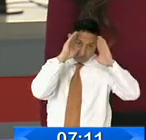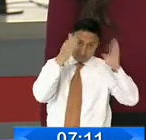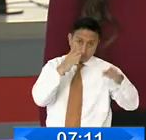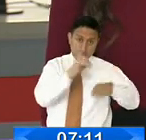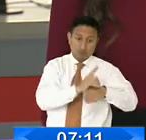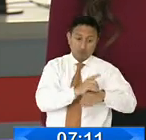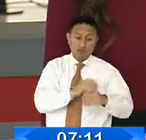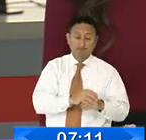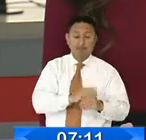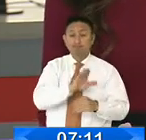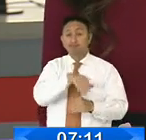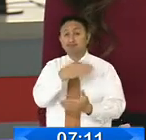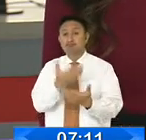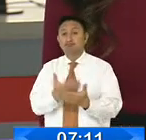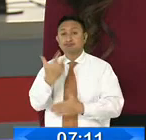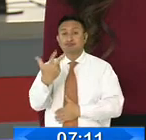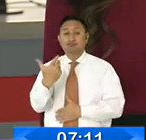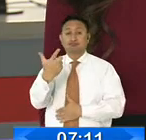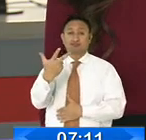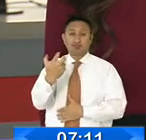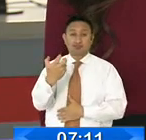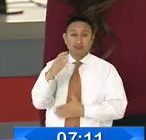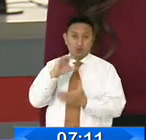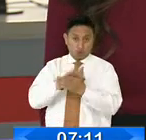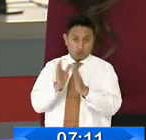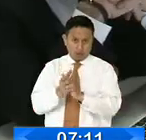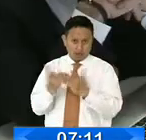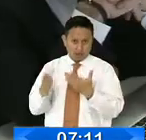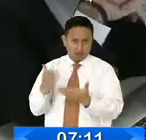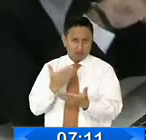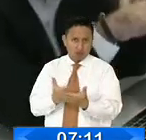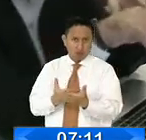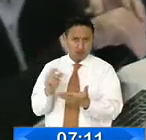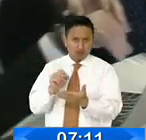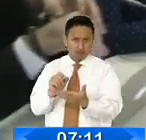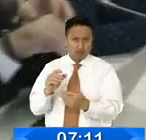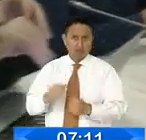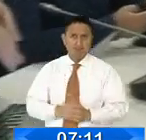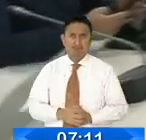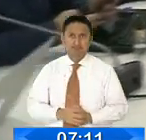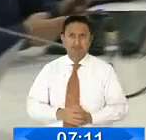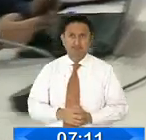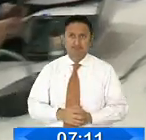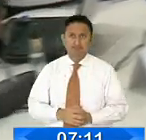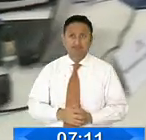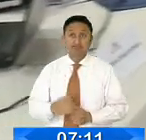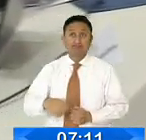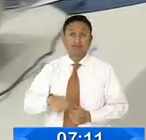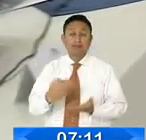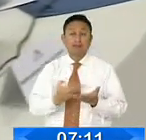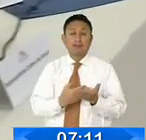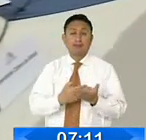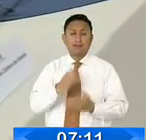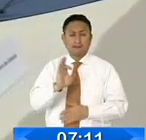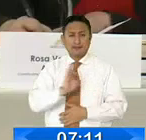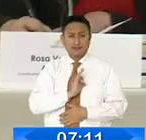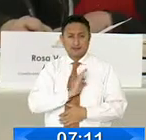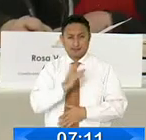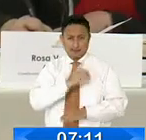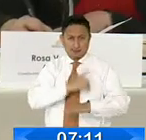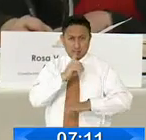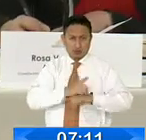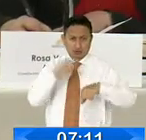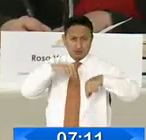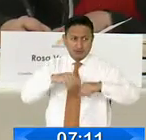13 de noviembre aspiran a tener lista la propuesta. La intención es clara en la mesa técnica de profesionales de la salud. Se